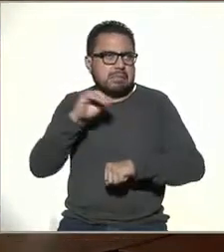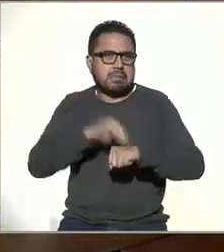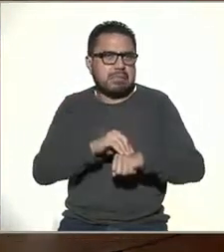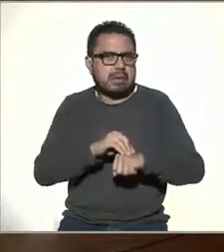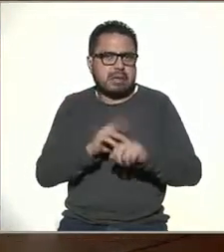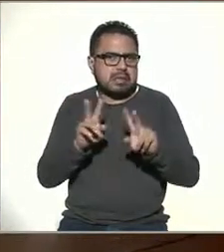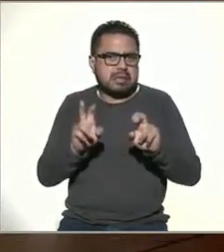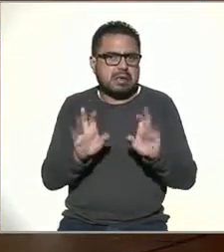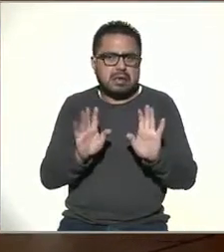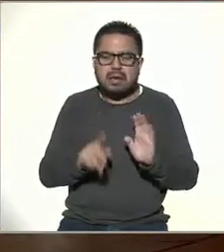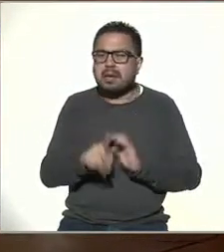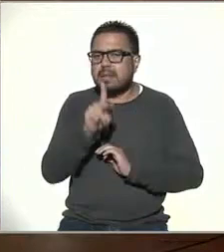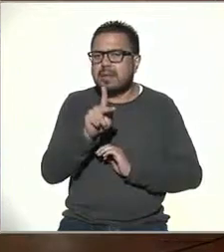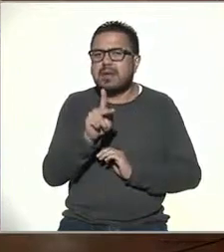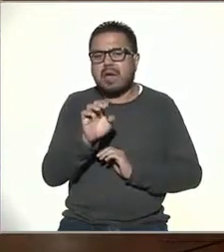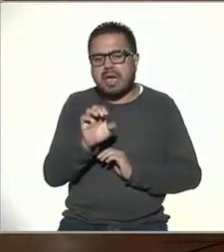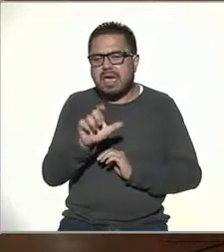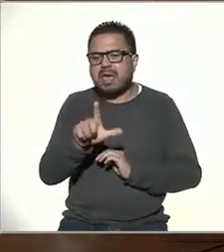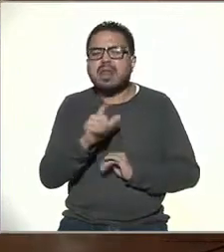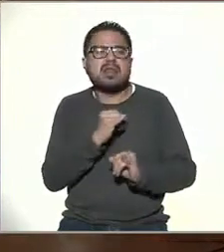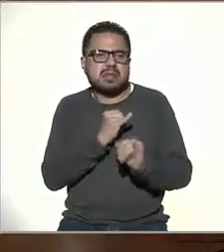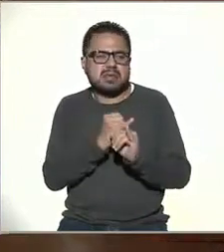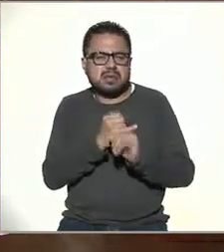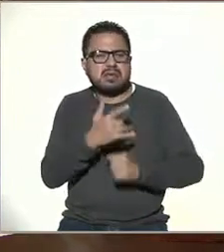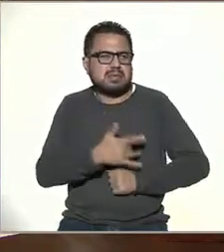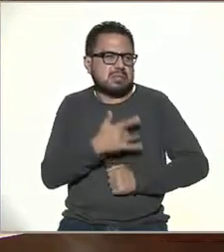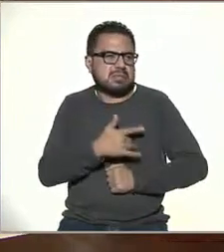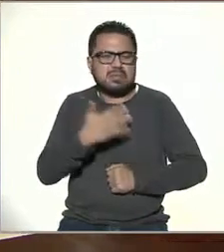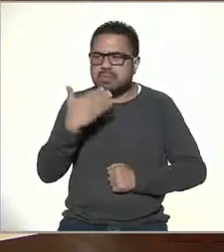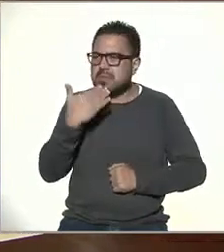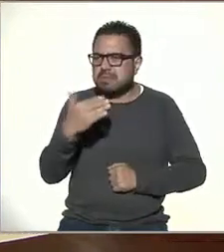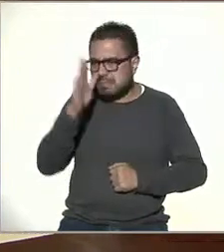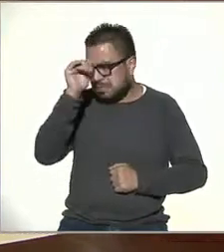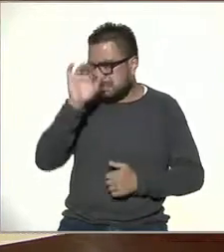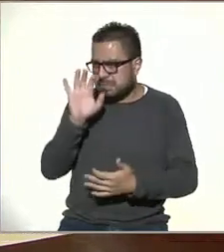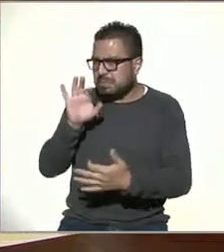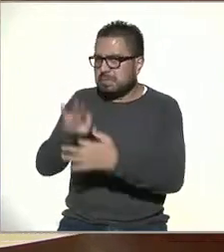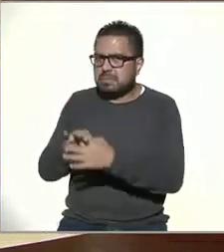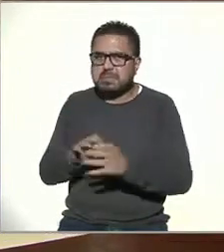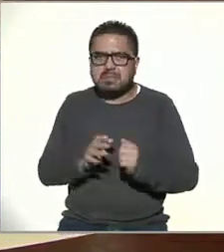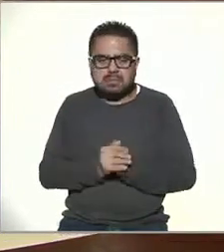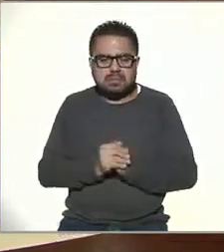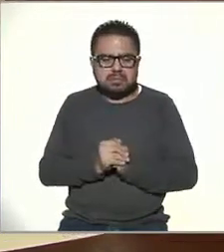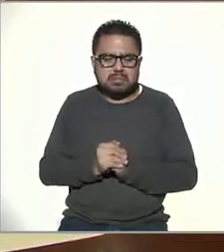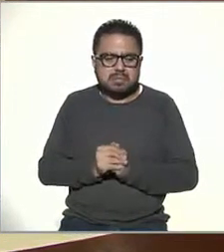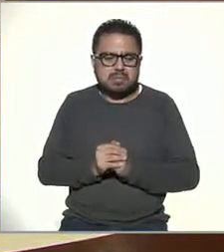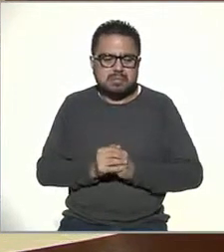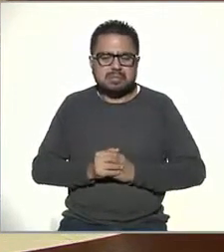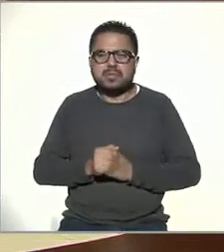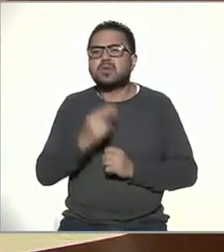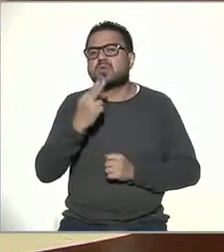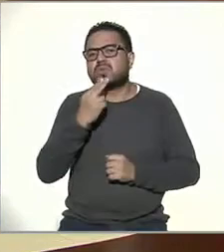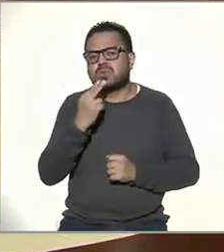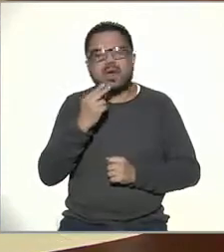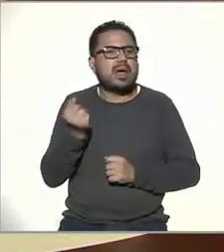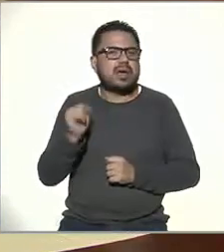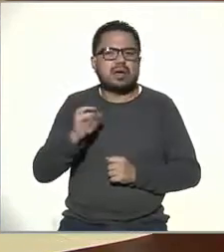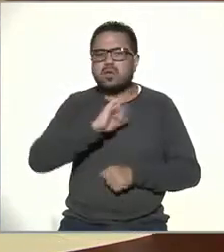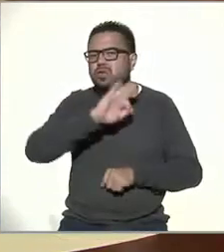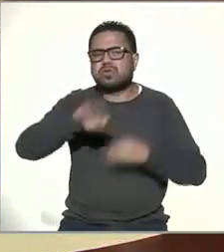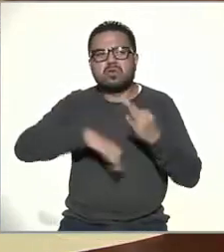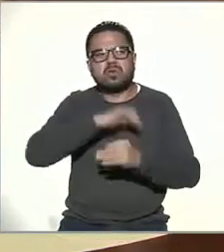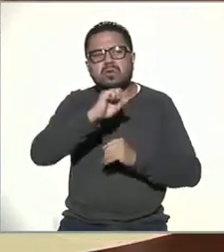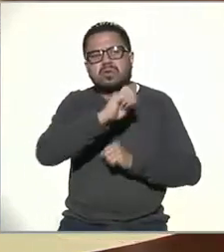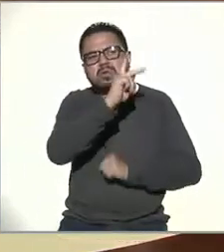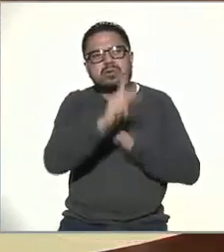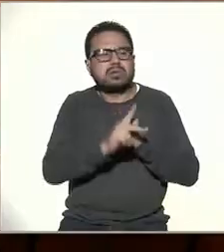¿no? Pero el Internet me parece bien, me parece adecuado. lo utilicemos así. Sí, creo que de todos los países